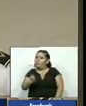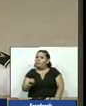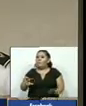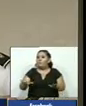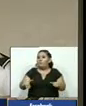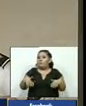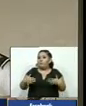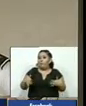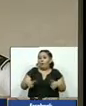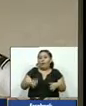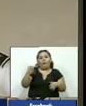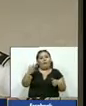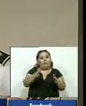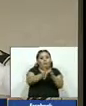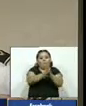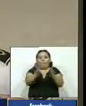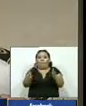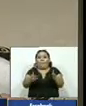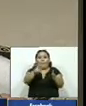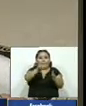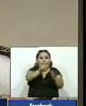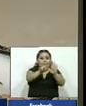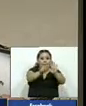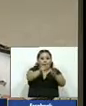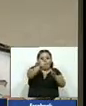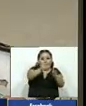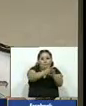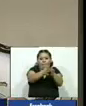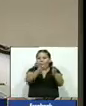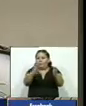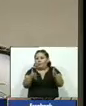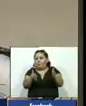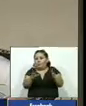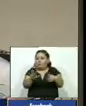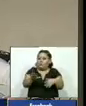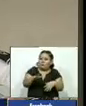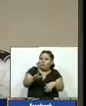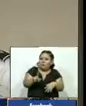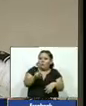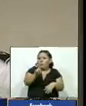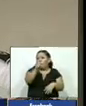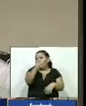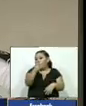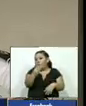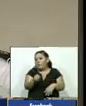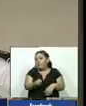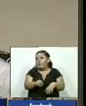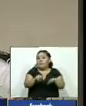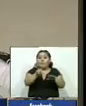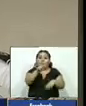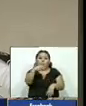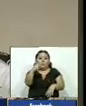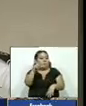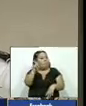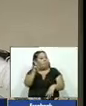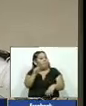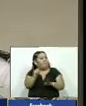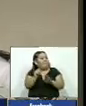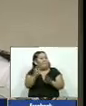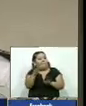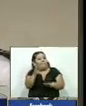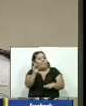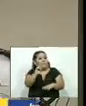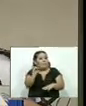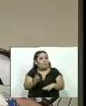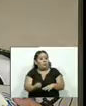el semestre anterior veníamos de un de un 10 punto y tanto por ciento arriba y hoy